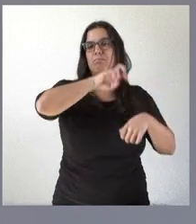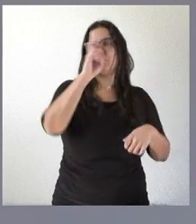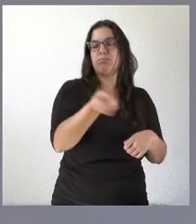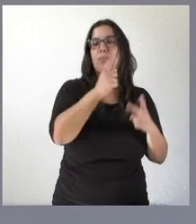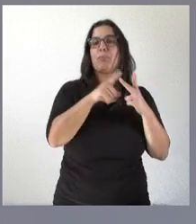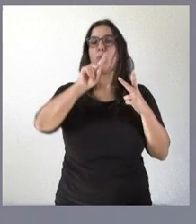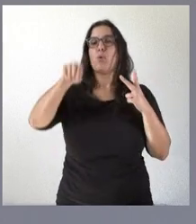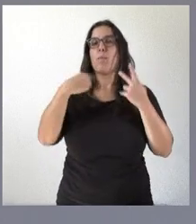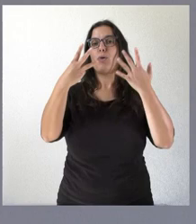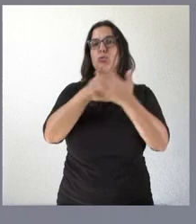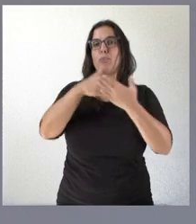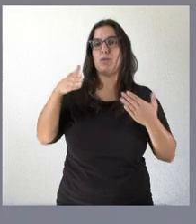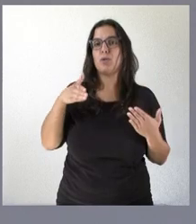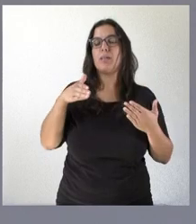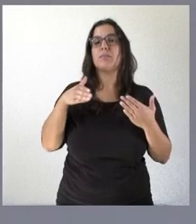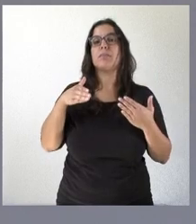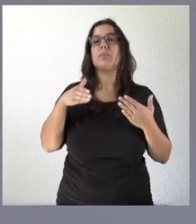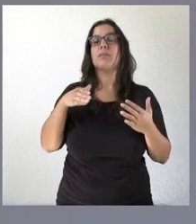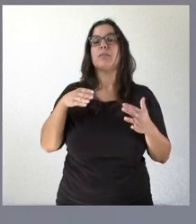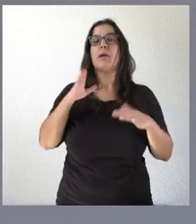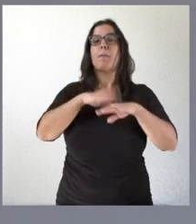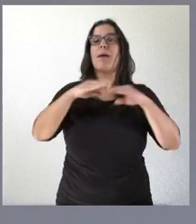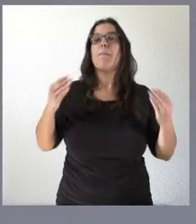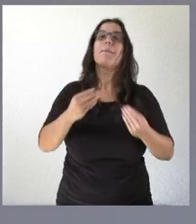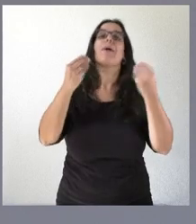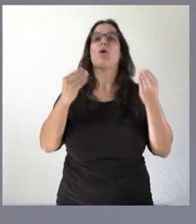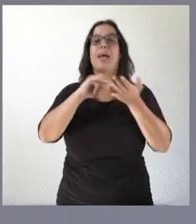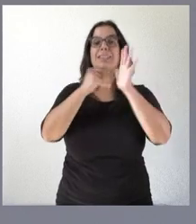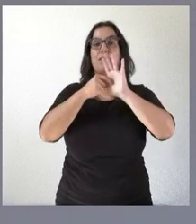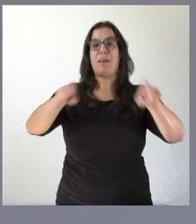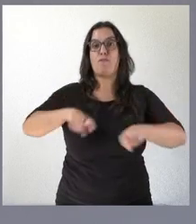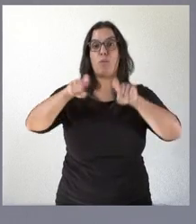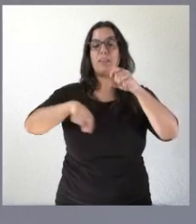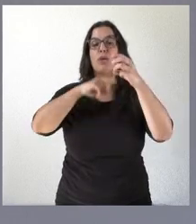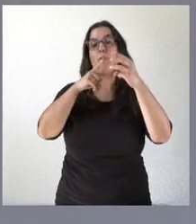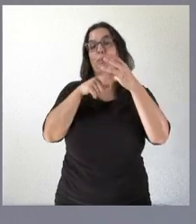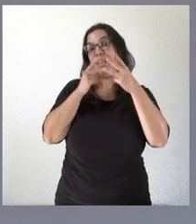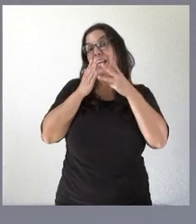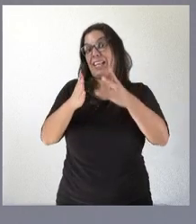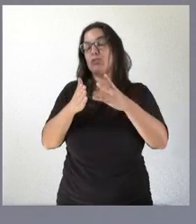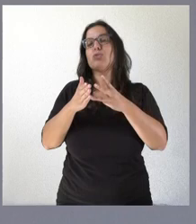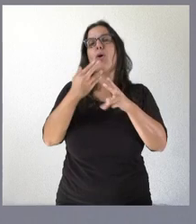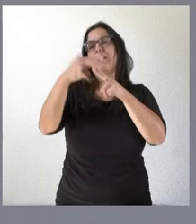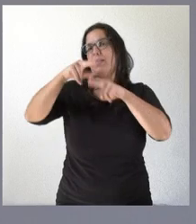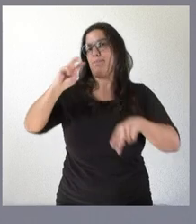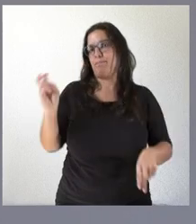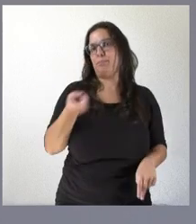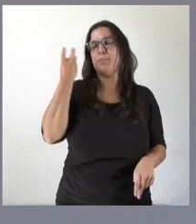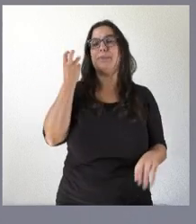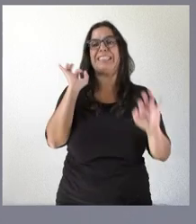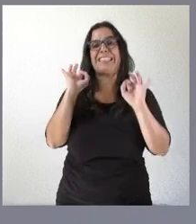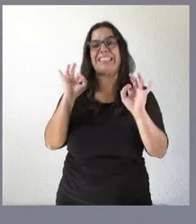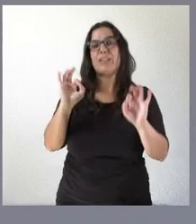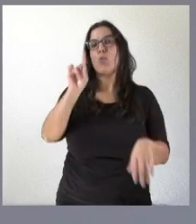,8 millones de euros a mejoras en los sistemas informáticos y al resto a actividades de diversas naturalezas. En concreto,